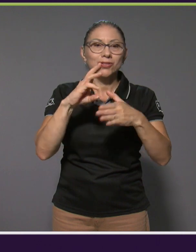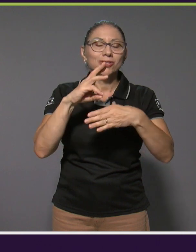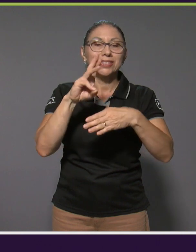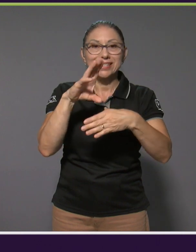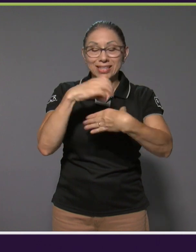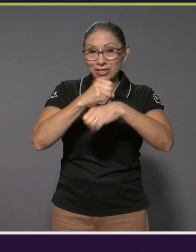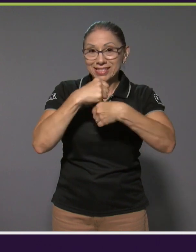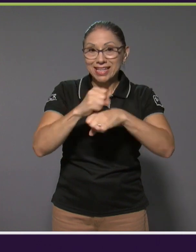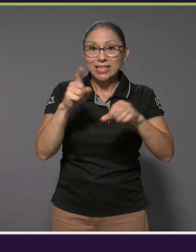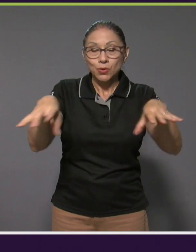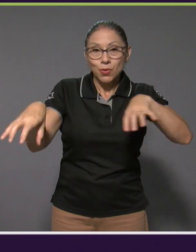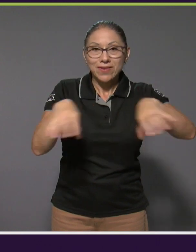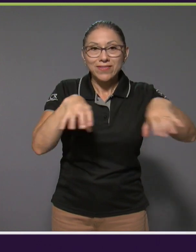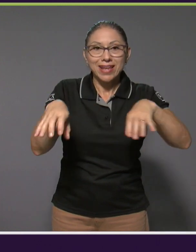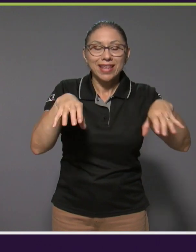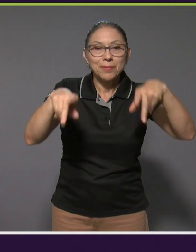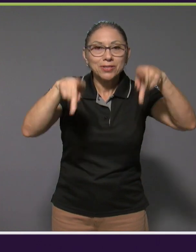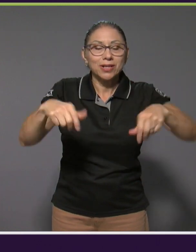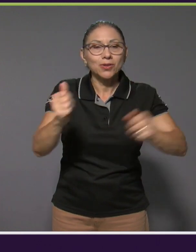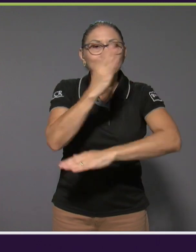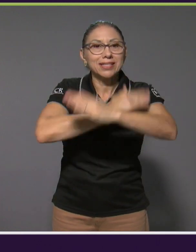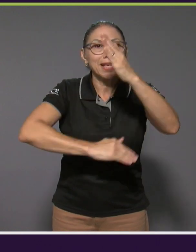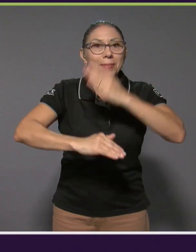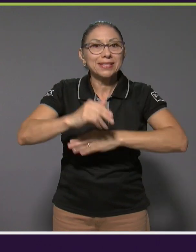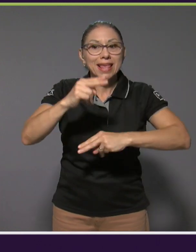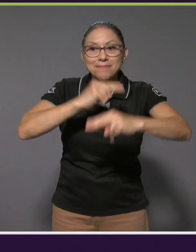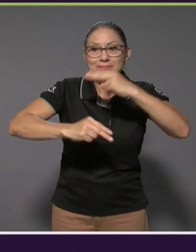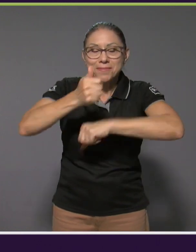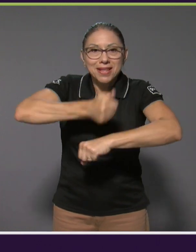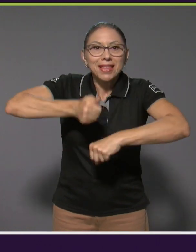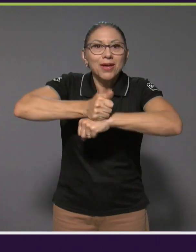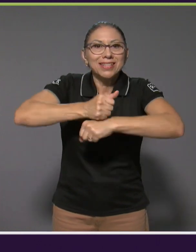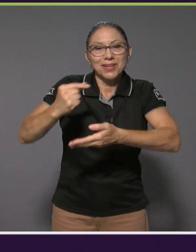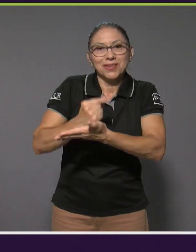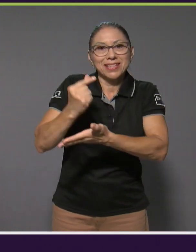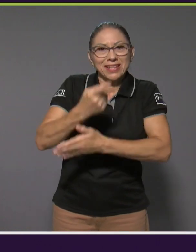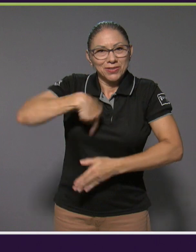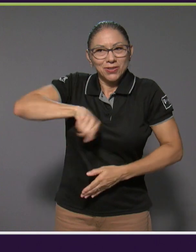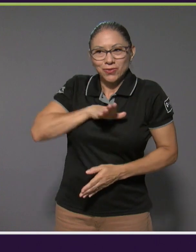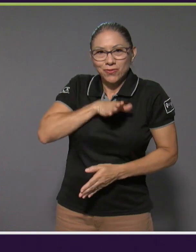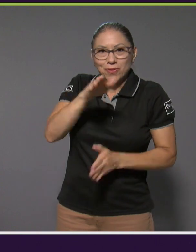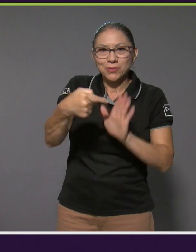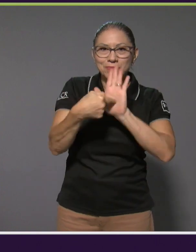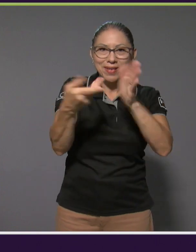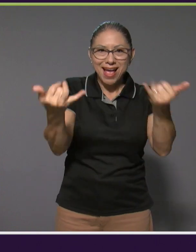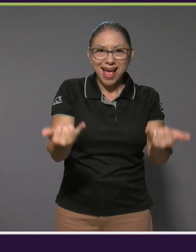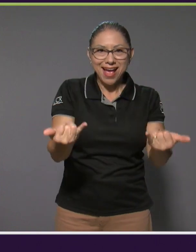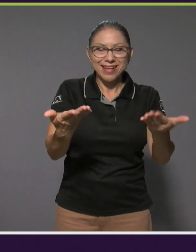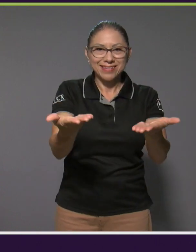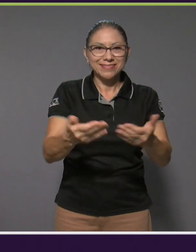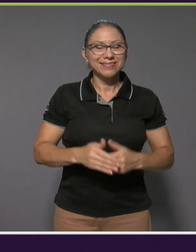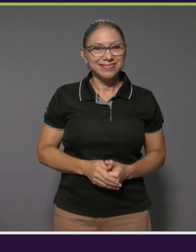personas con discapacidad emprendedoras en Goicochea. Estuvimos allí y le presentamos los detalles a continuación.